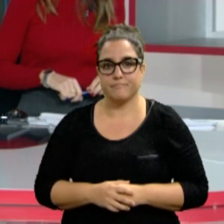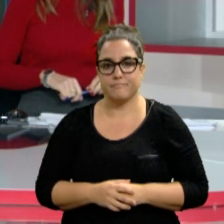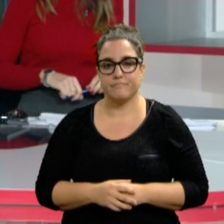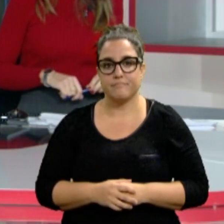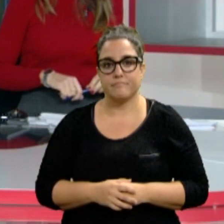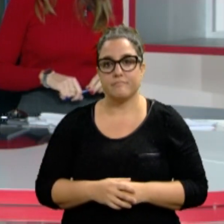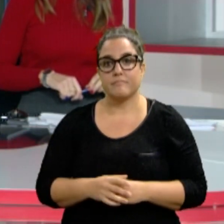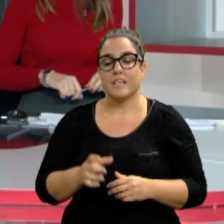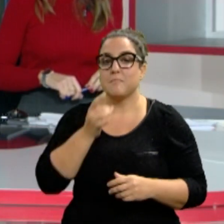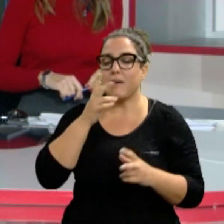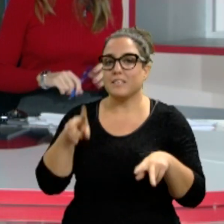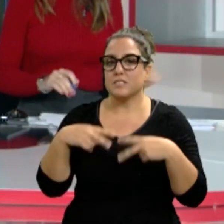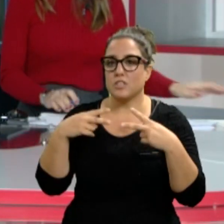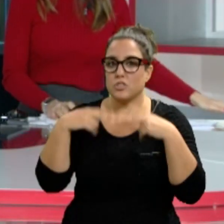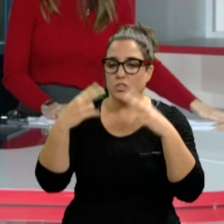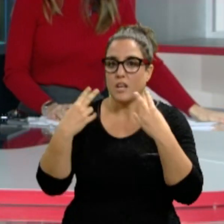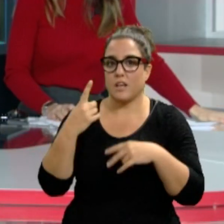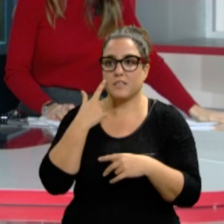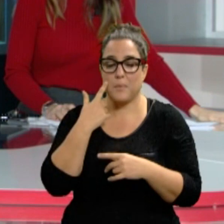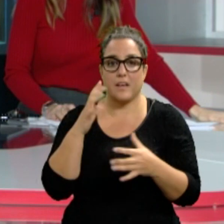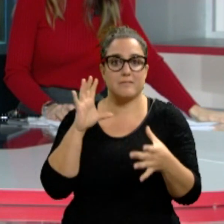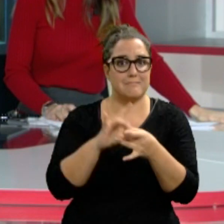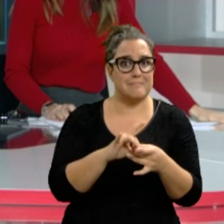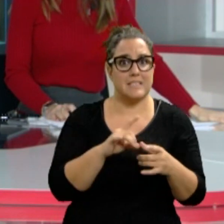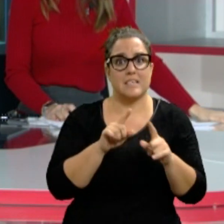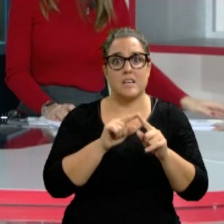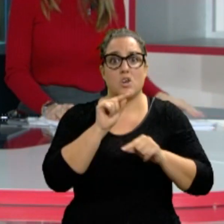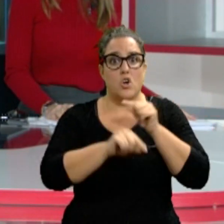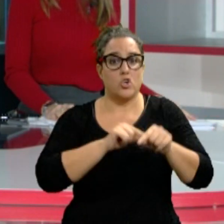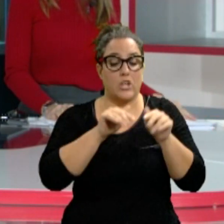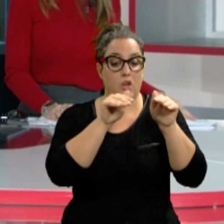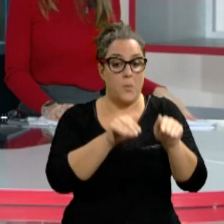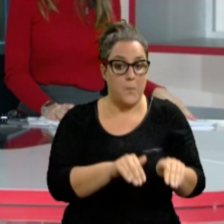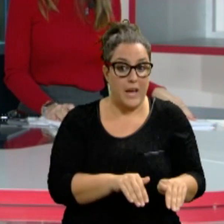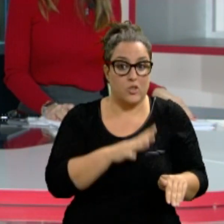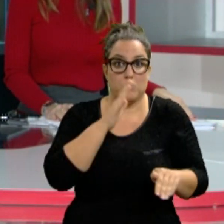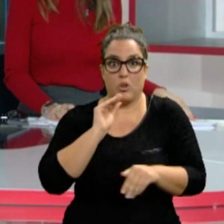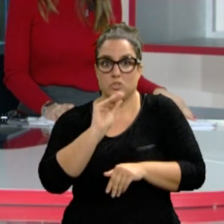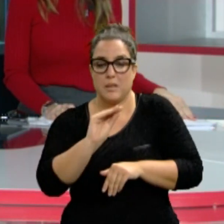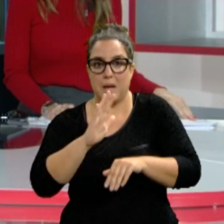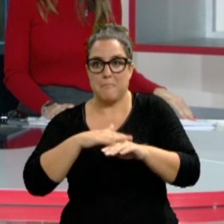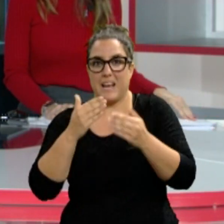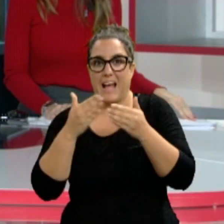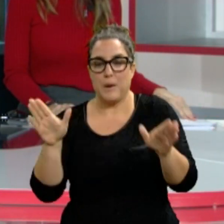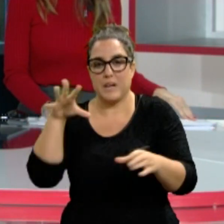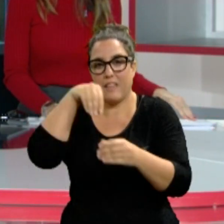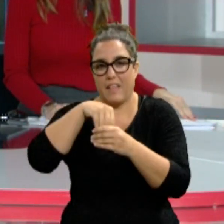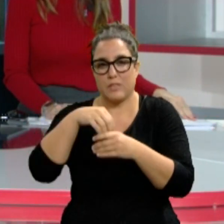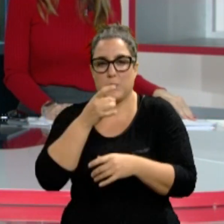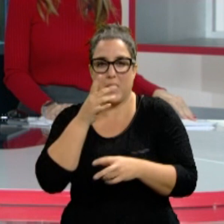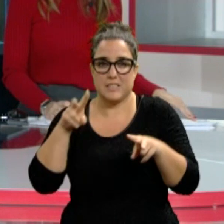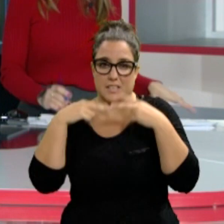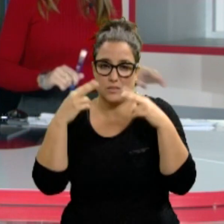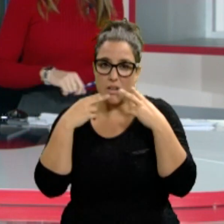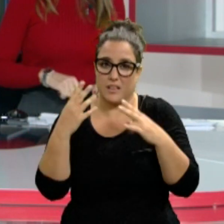hostelería mira de reojo la tendencia a la baja de contagios en la comunidad foral y reclaman adelantar la apertura de interiores de los bares y restaurantes.